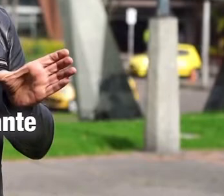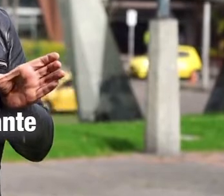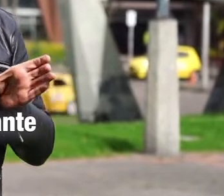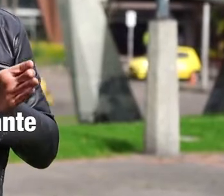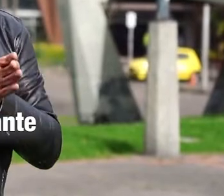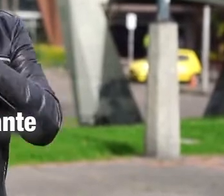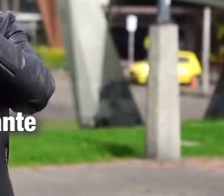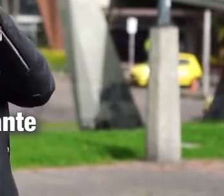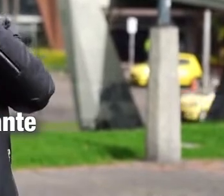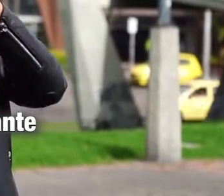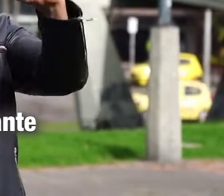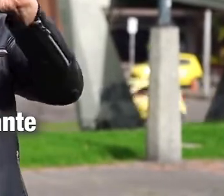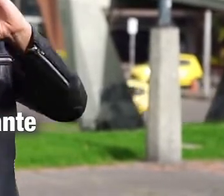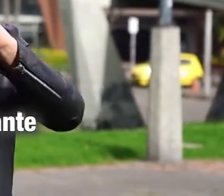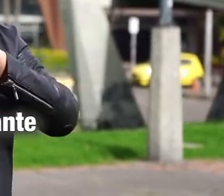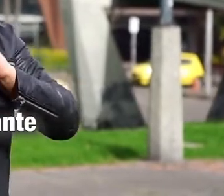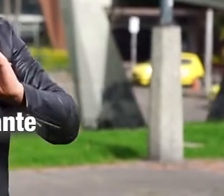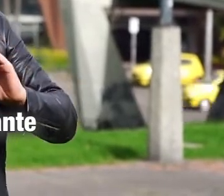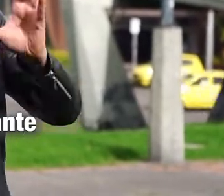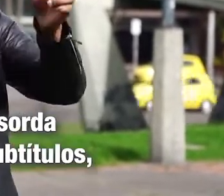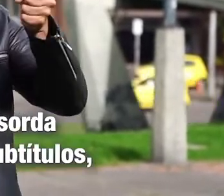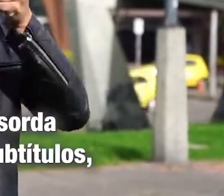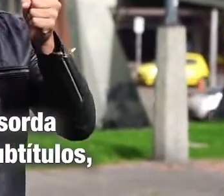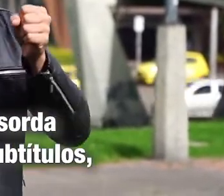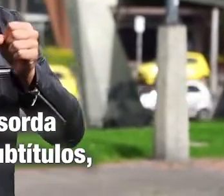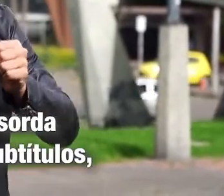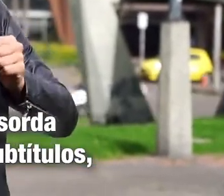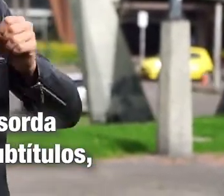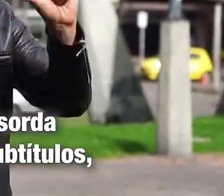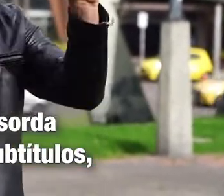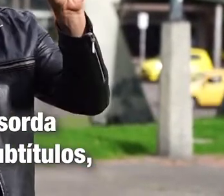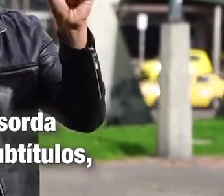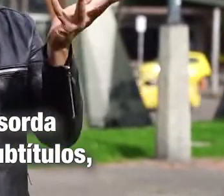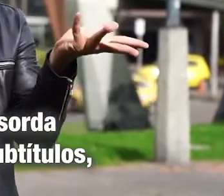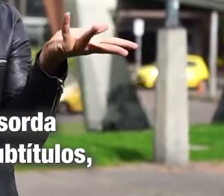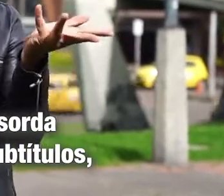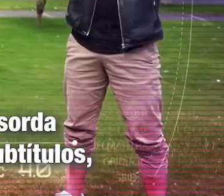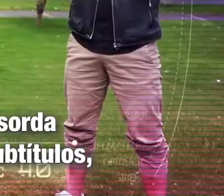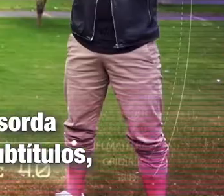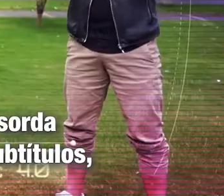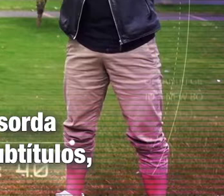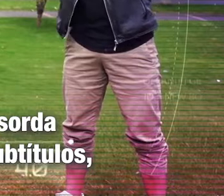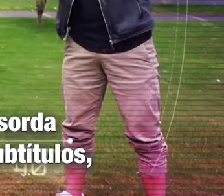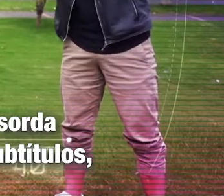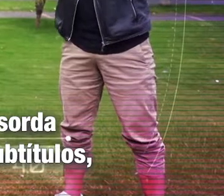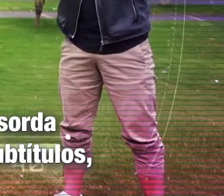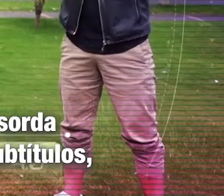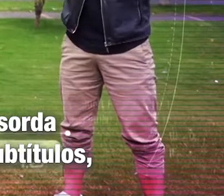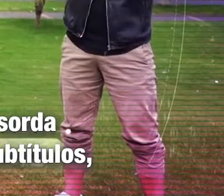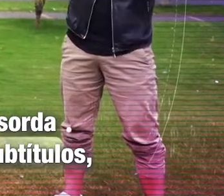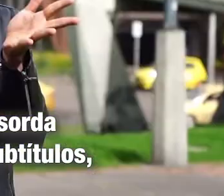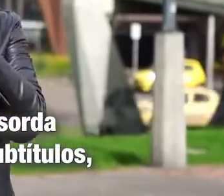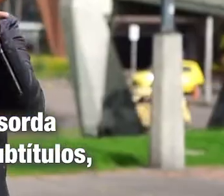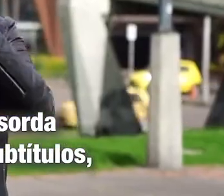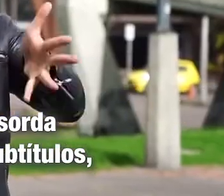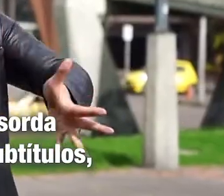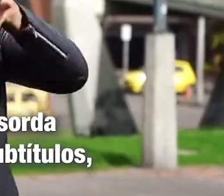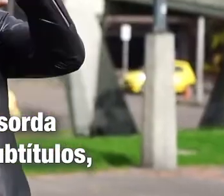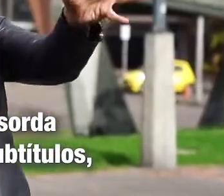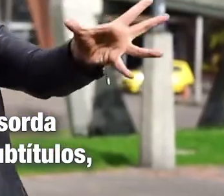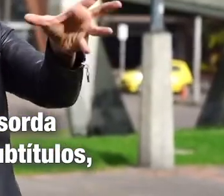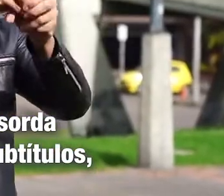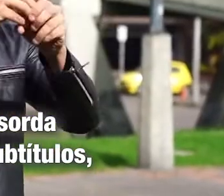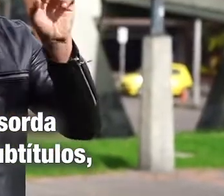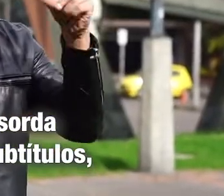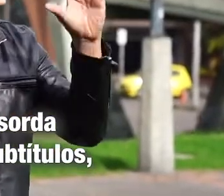son bastante importantes, básicamente por el acceso a la información de la comunidad sorda. En